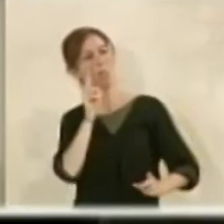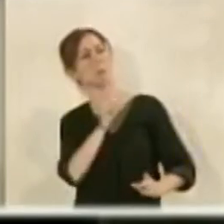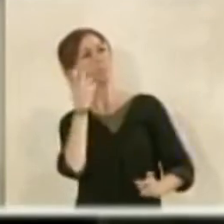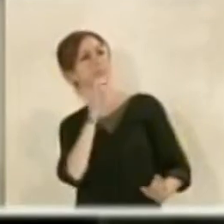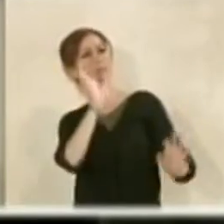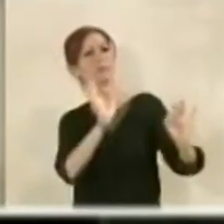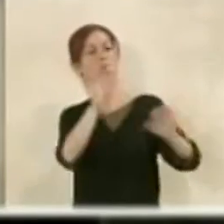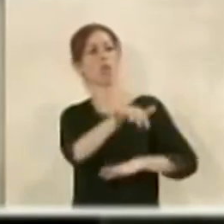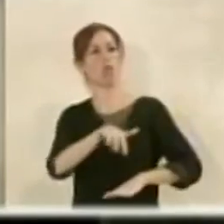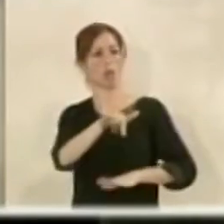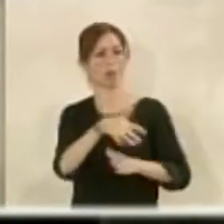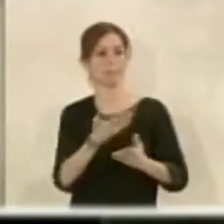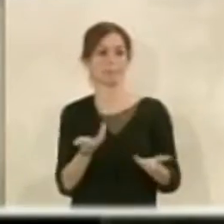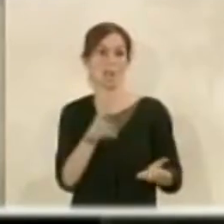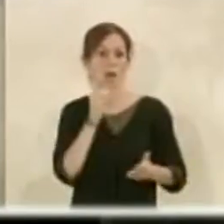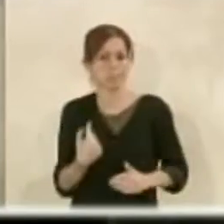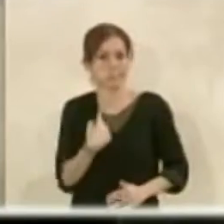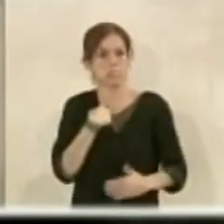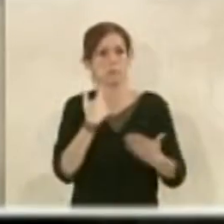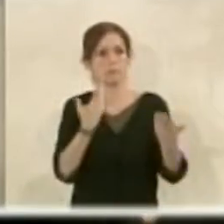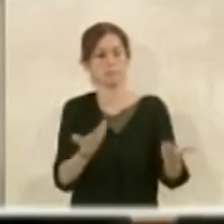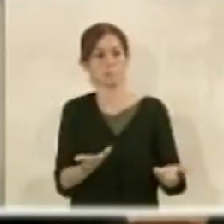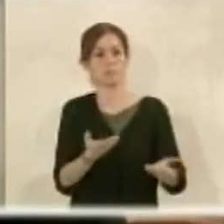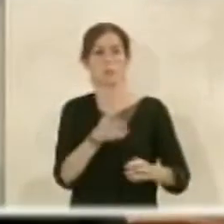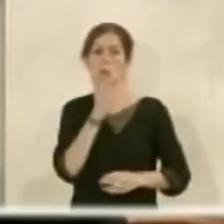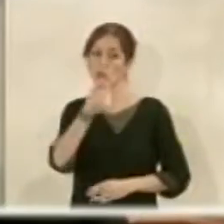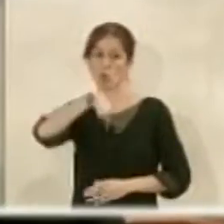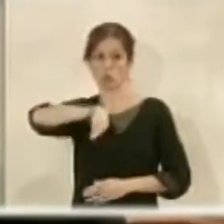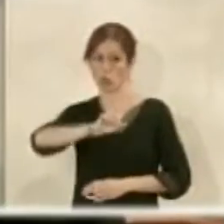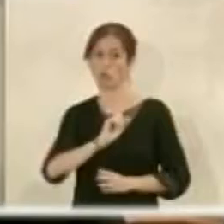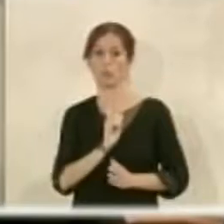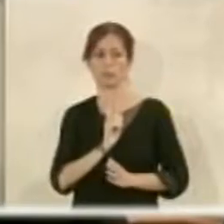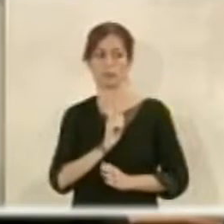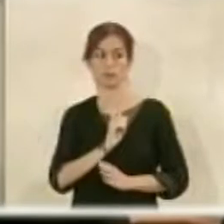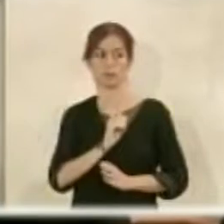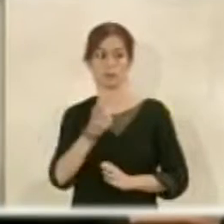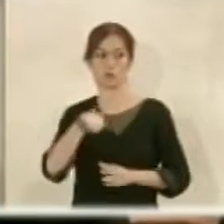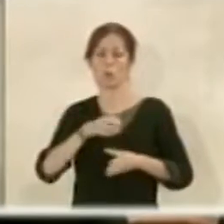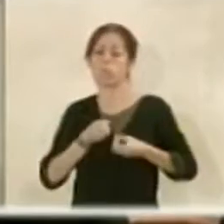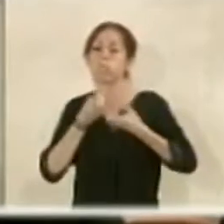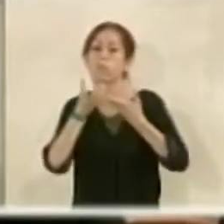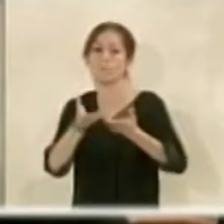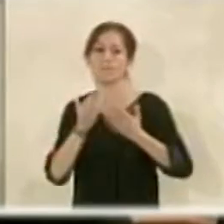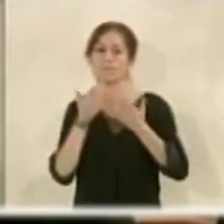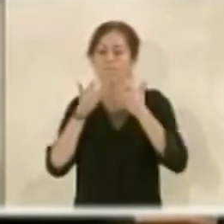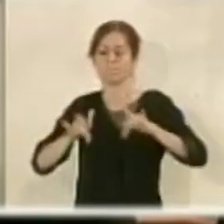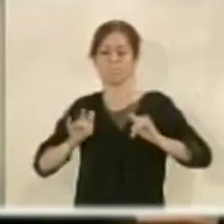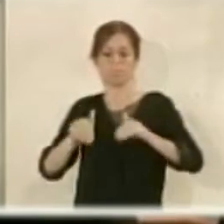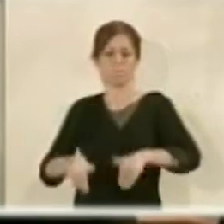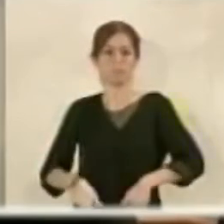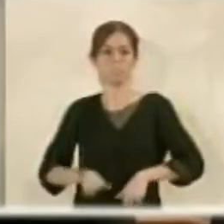singularidad a esa zona. Por lo tanto, en ese sentido, nosotros expresamos nuestra abstención